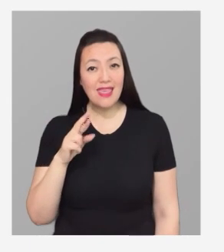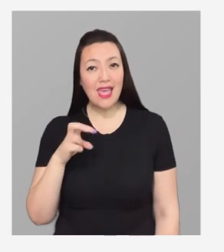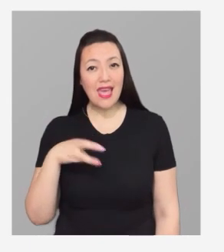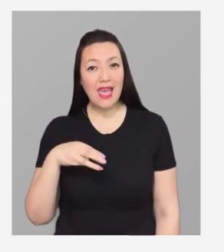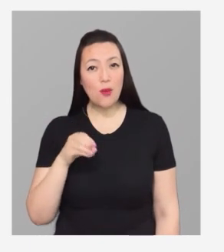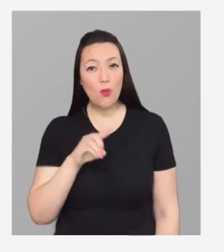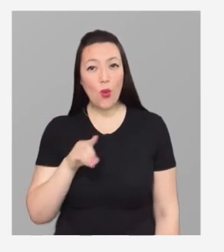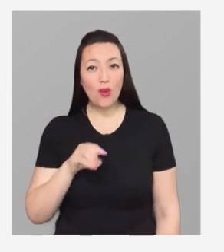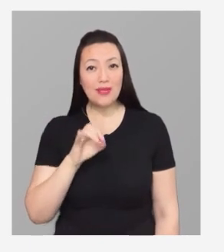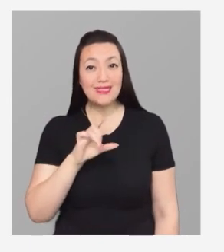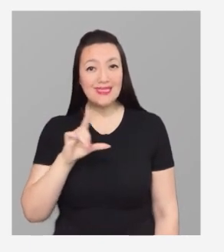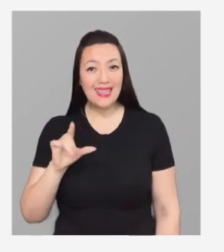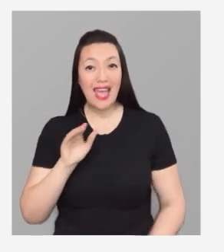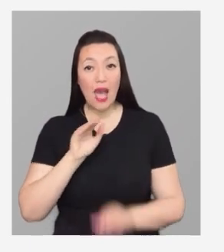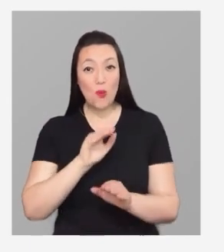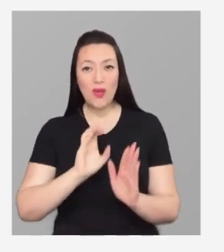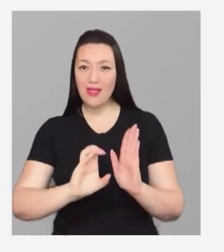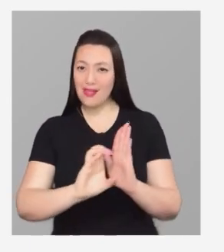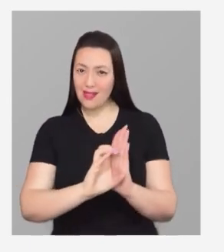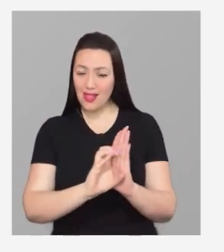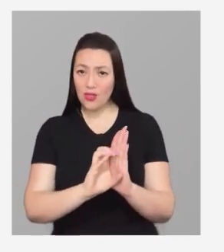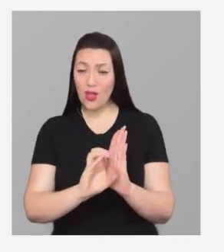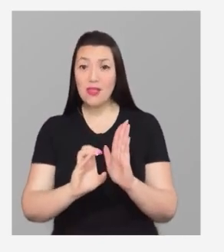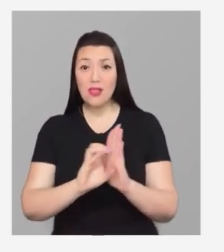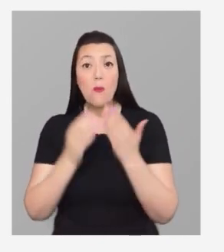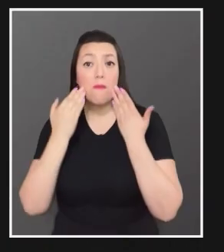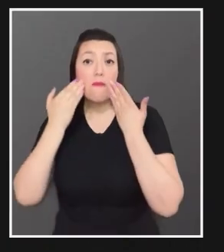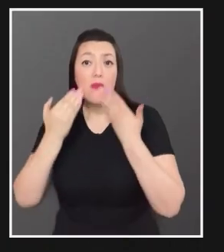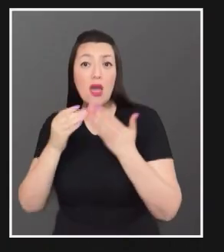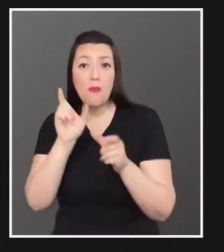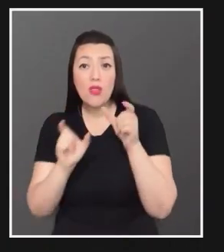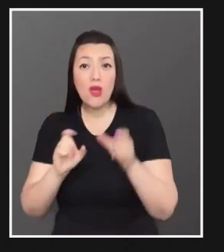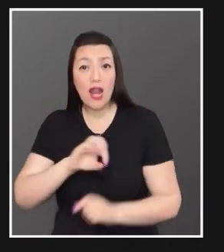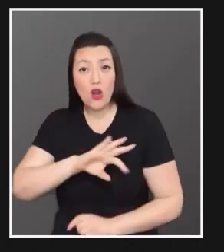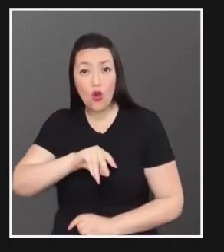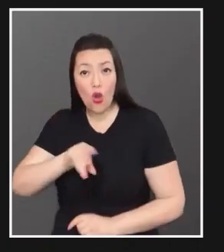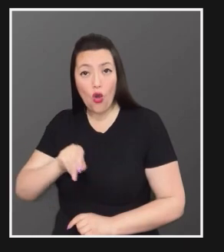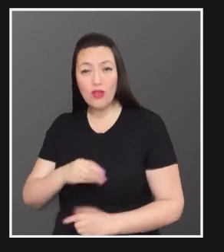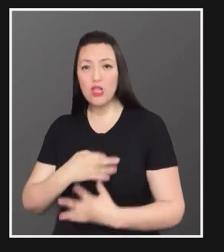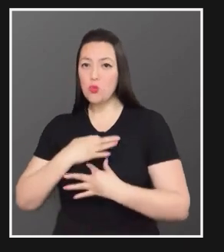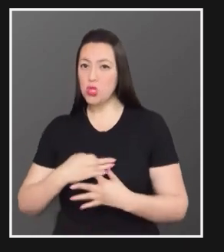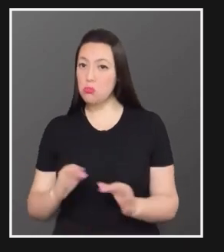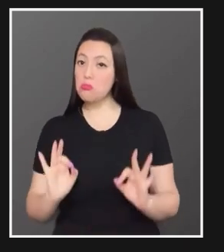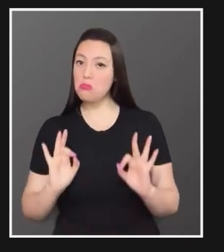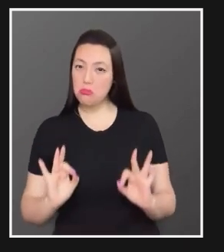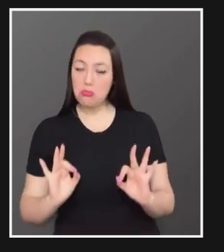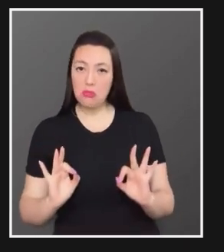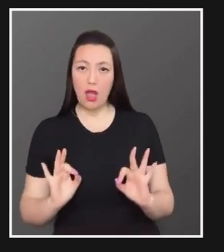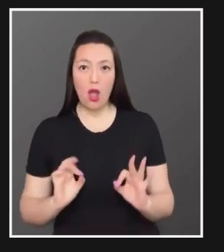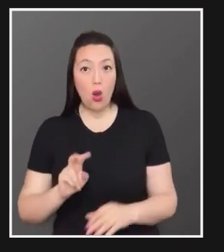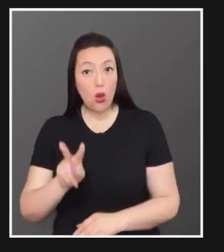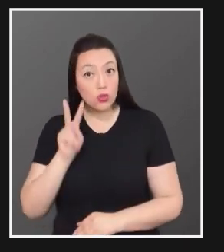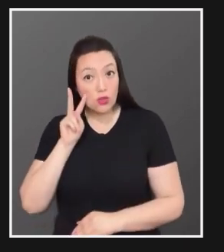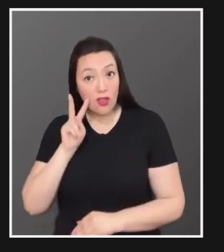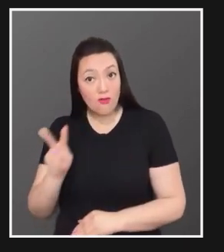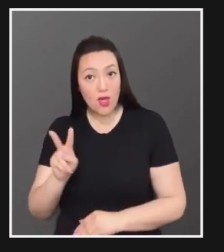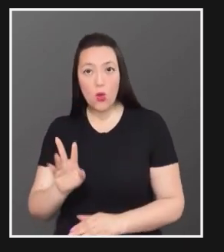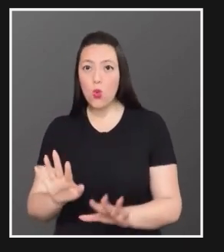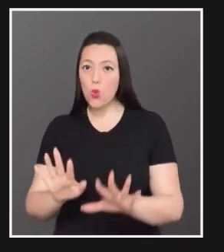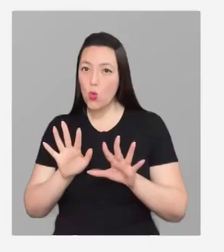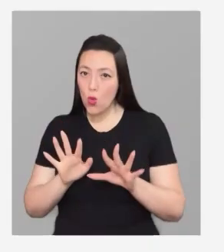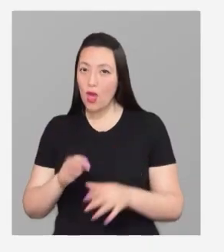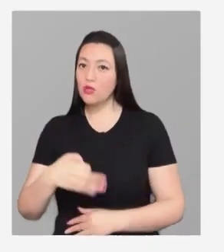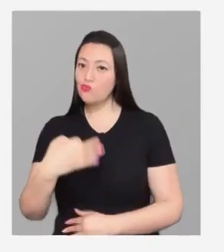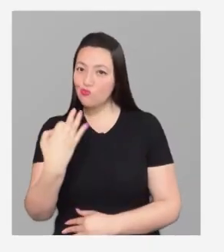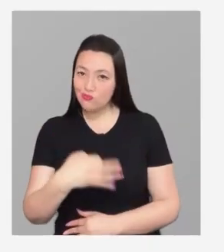¿Sabías que el mismo Luis Hermosilla Apoya este texto? Porque el texto privilegia a los ladrones de cuello y corbata Suena increíble Pero